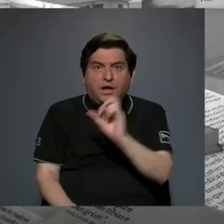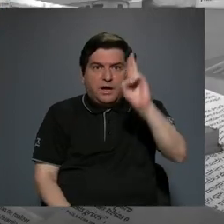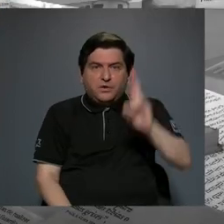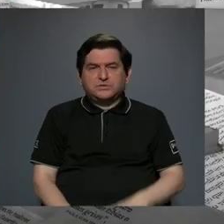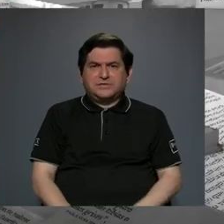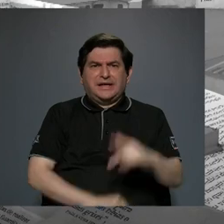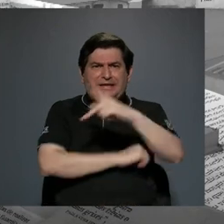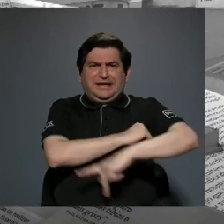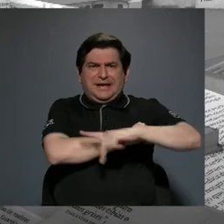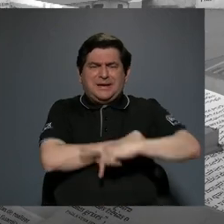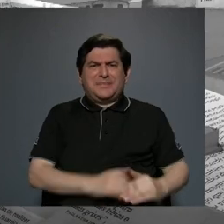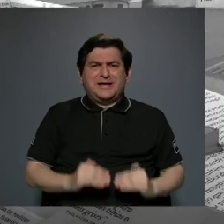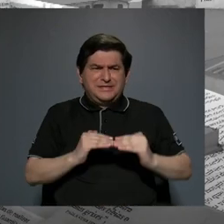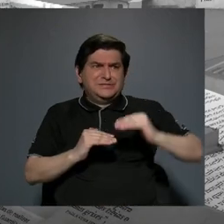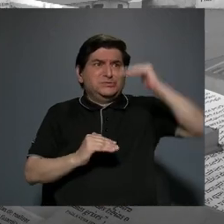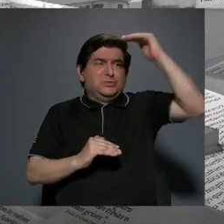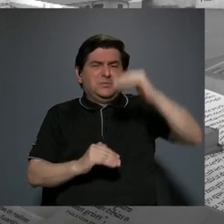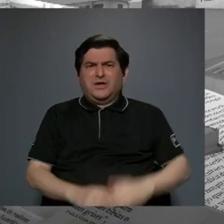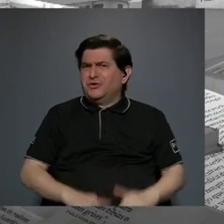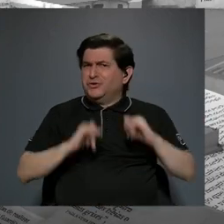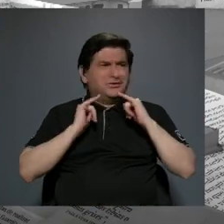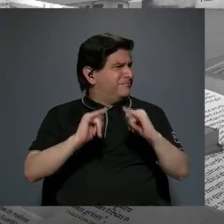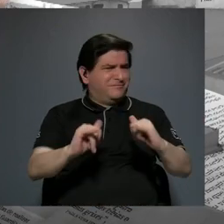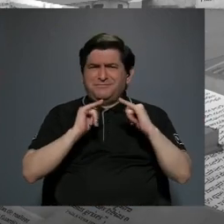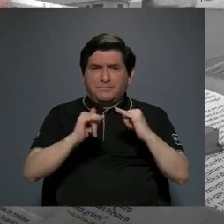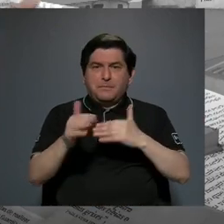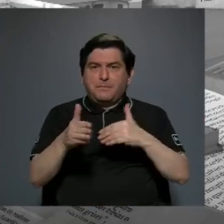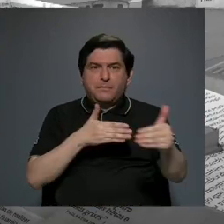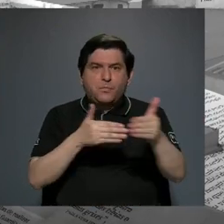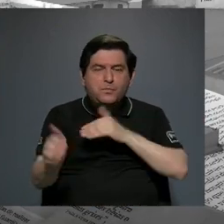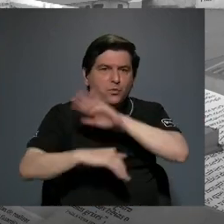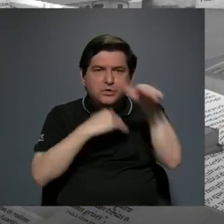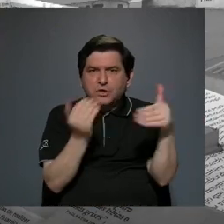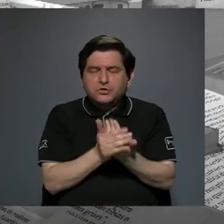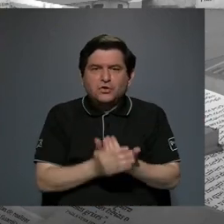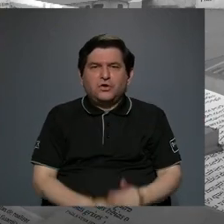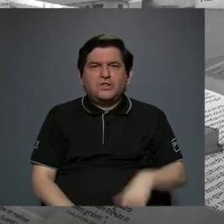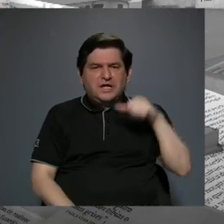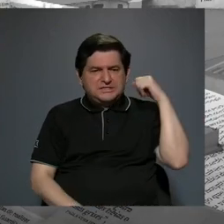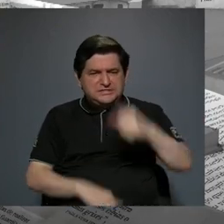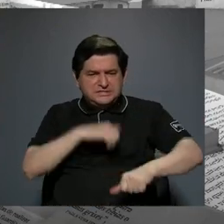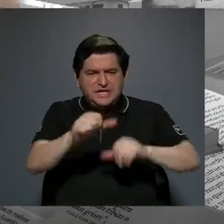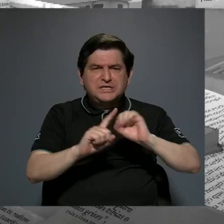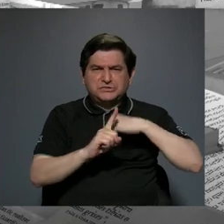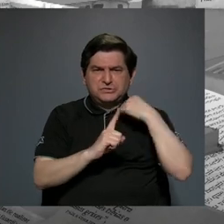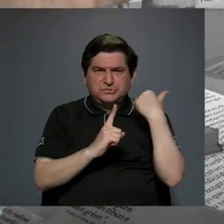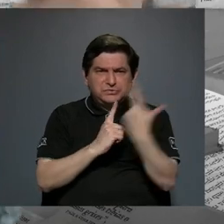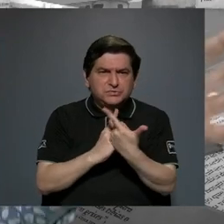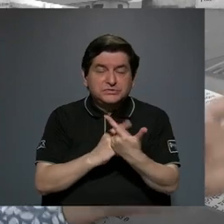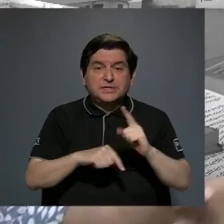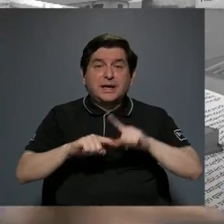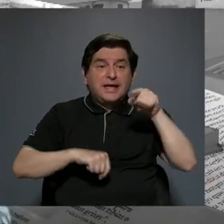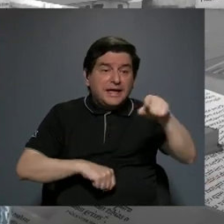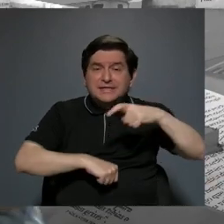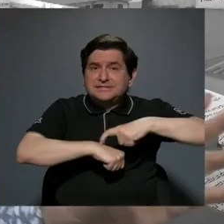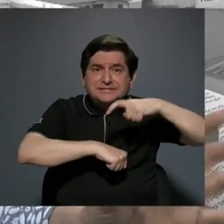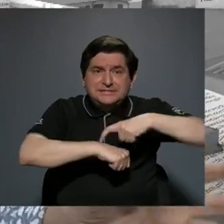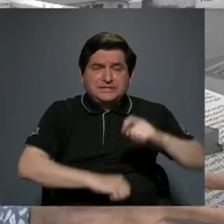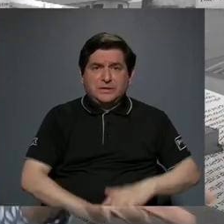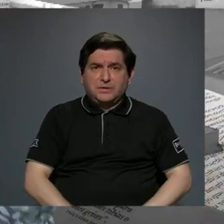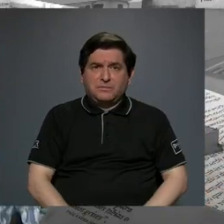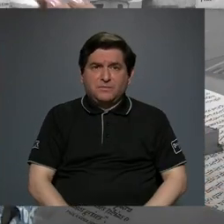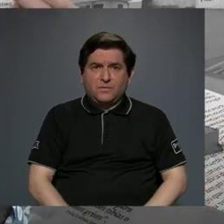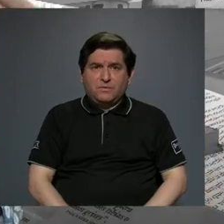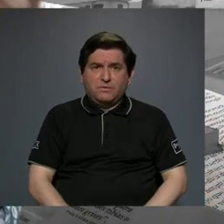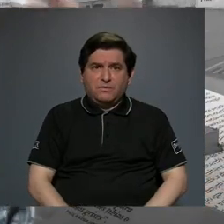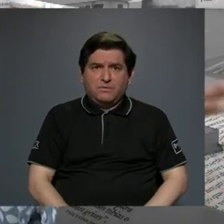Rica es uno de los países con la mayor desigualdad pese a todas esas conquistas sociales y todo eso. Pero en aquel momento realmente